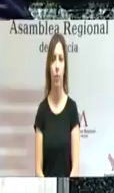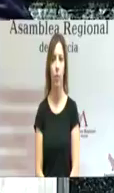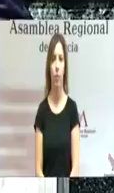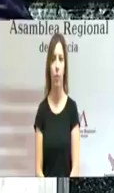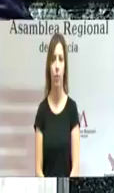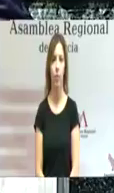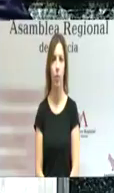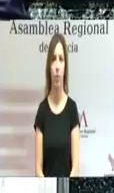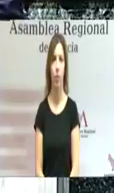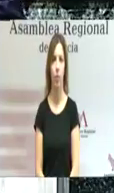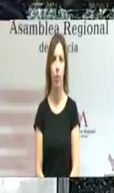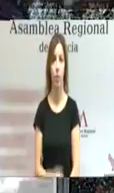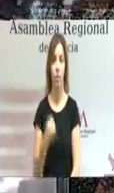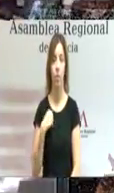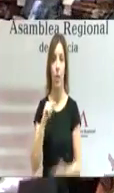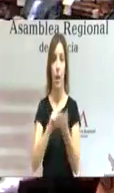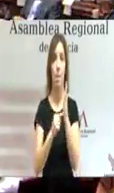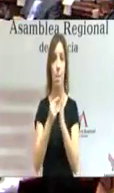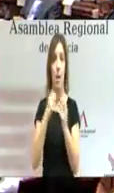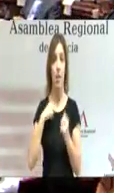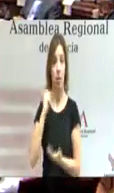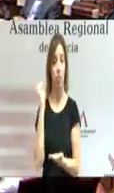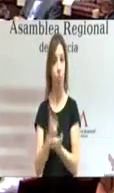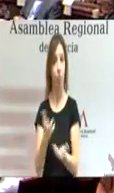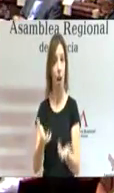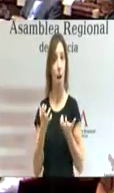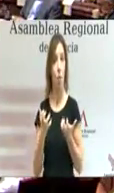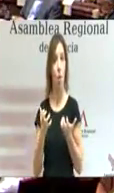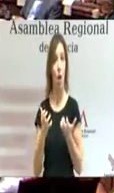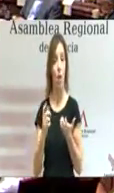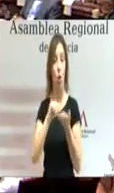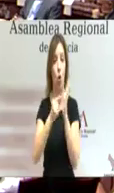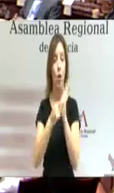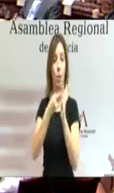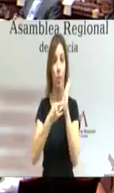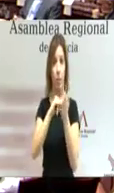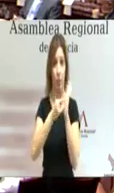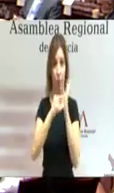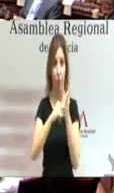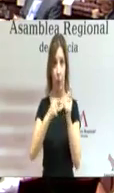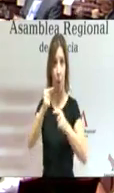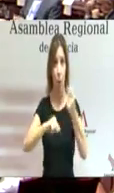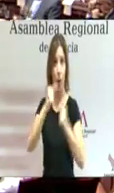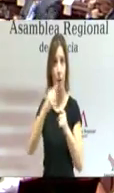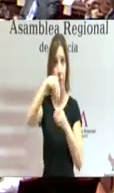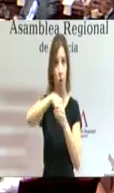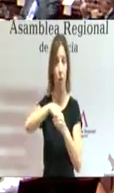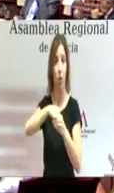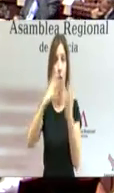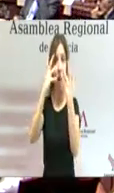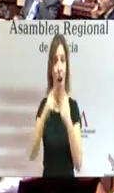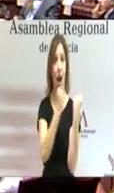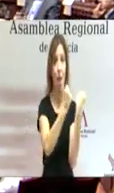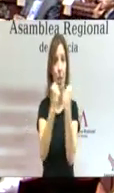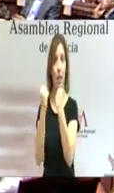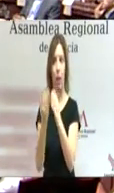La aprobación de medidas de simplificación administrativa y la modernización de los procedimientos en la Administración que